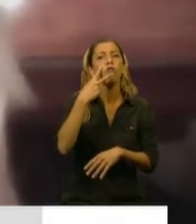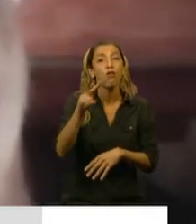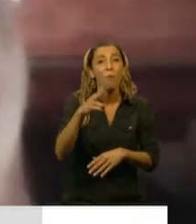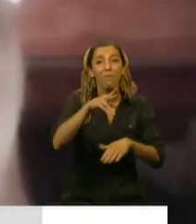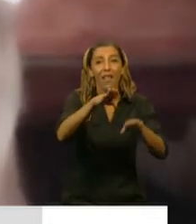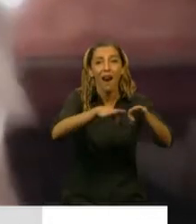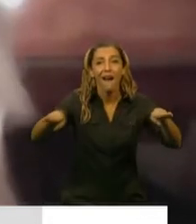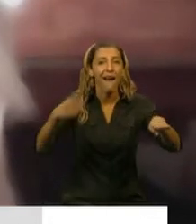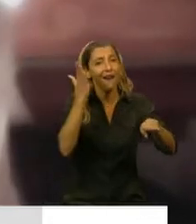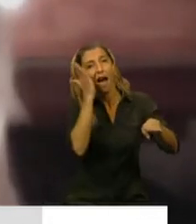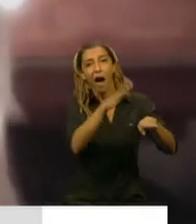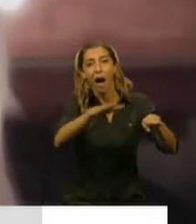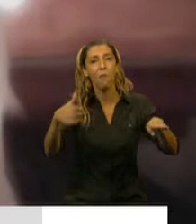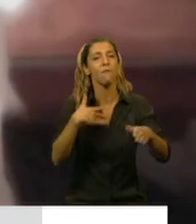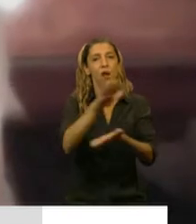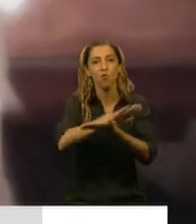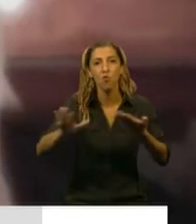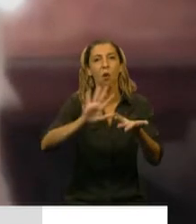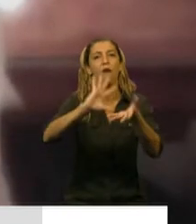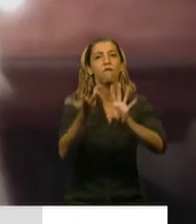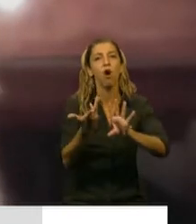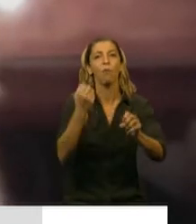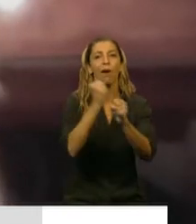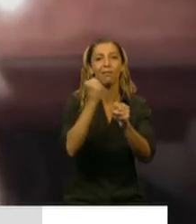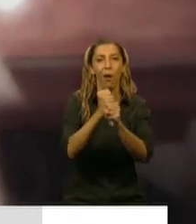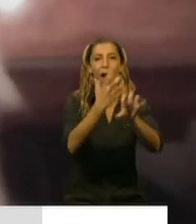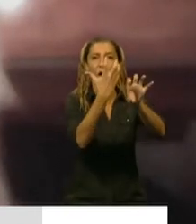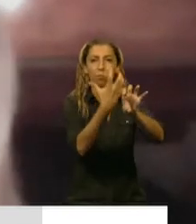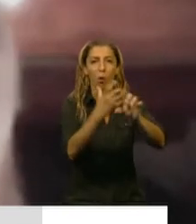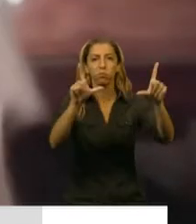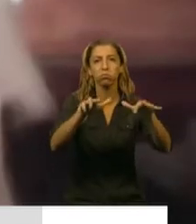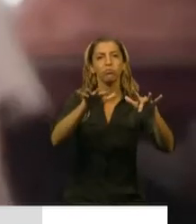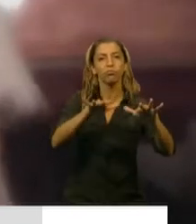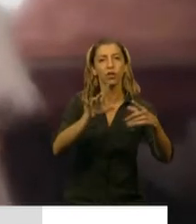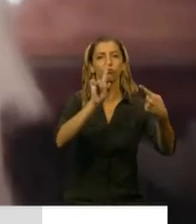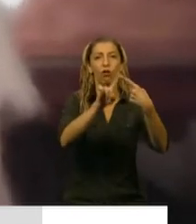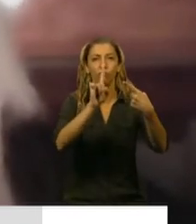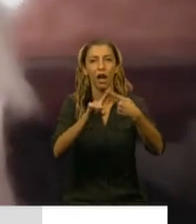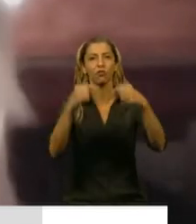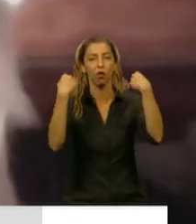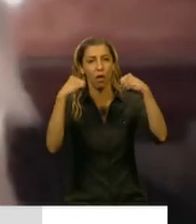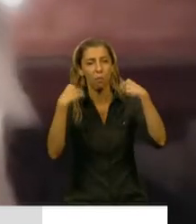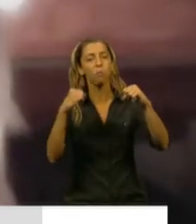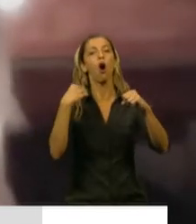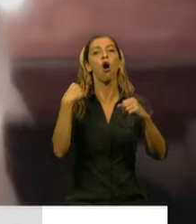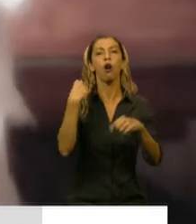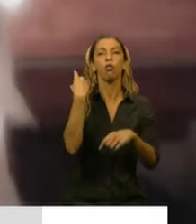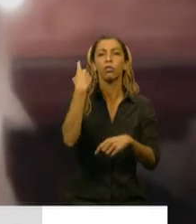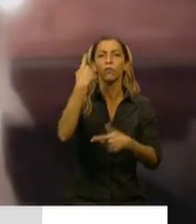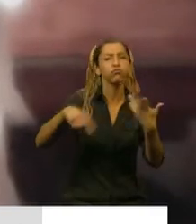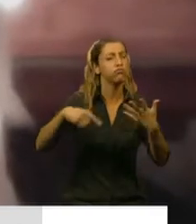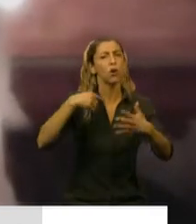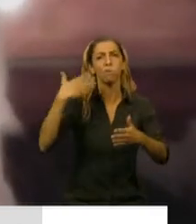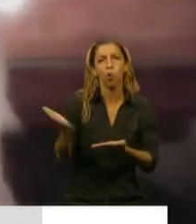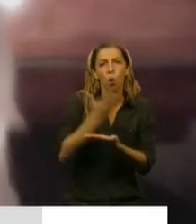telemedicina, aplicaciones y plataformas para educación, cultura, deporte, juventud, producción y todas